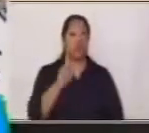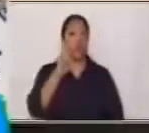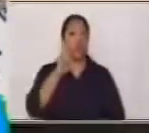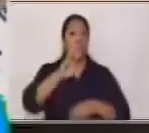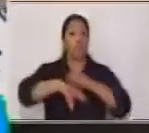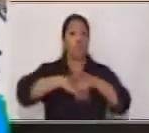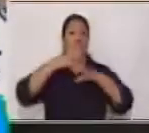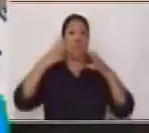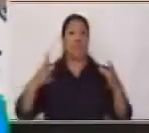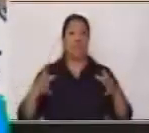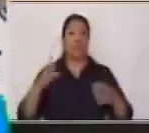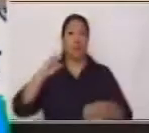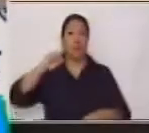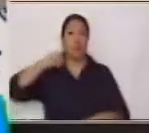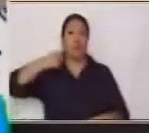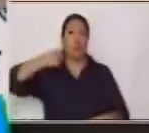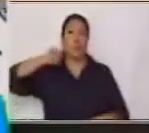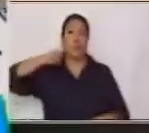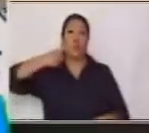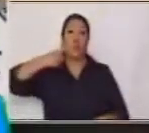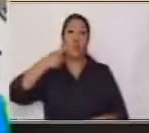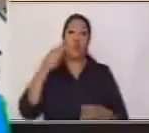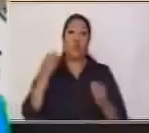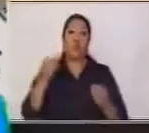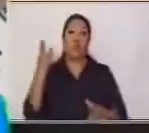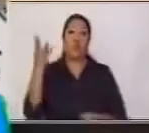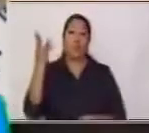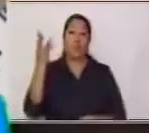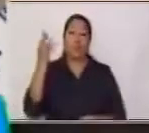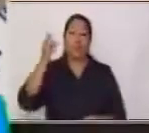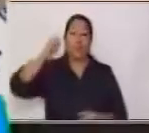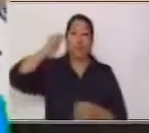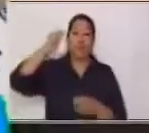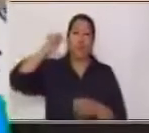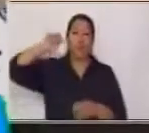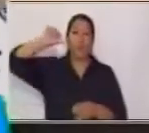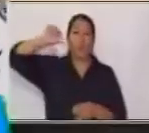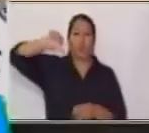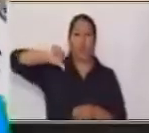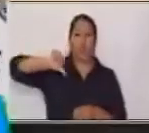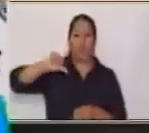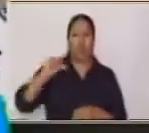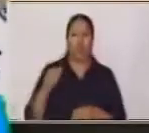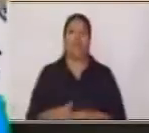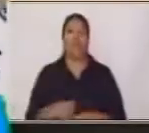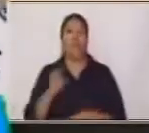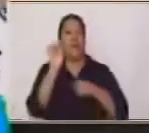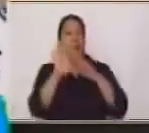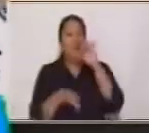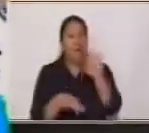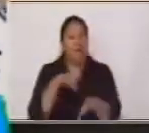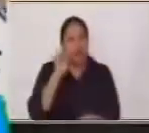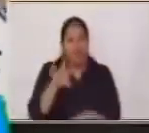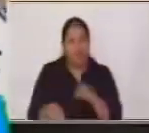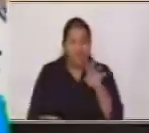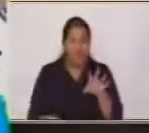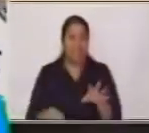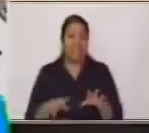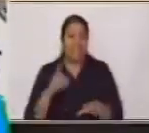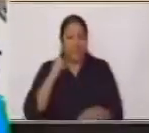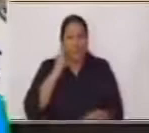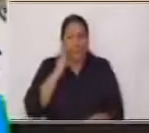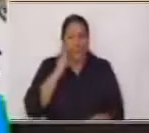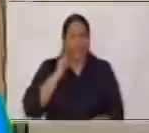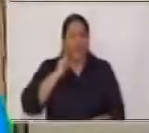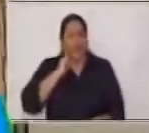Dulce Y jugosa A veces Un poquito ácida Me puedes tomar En jugo